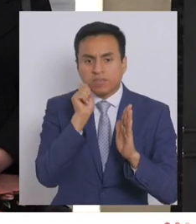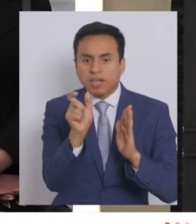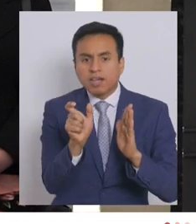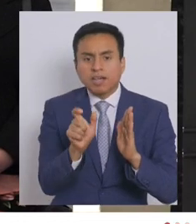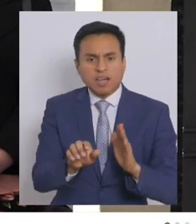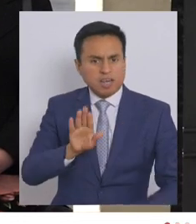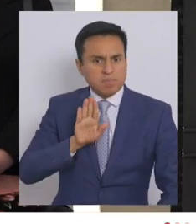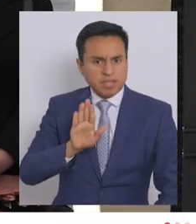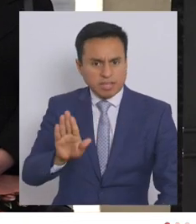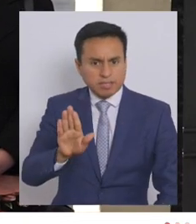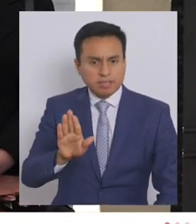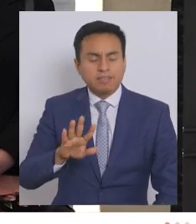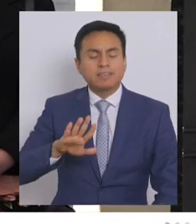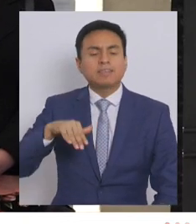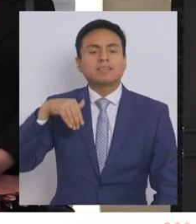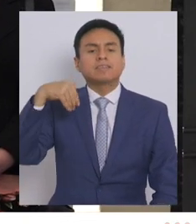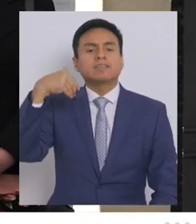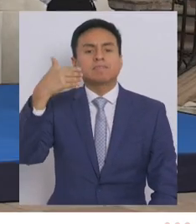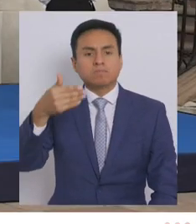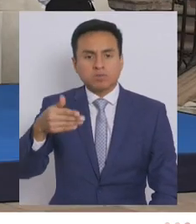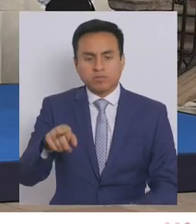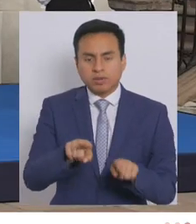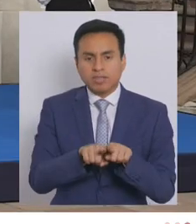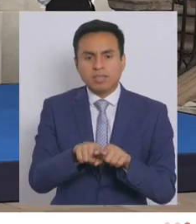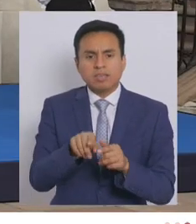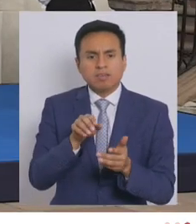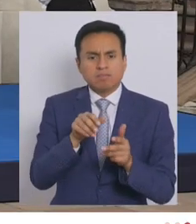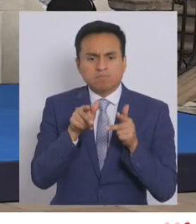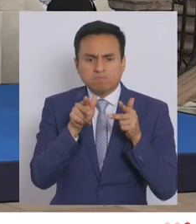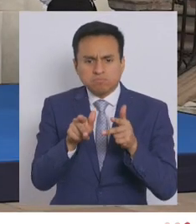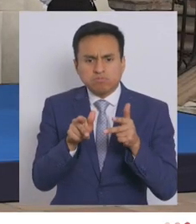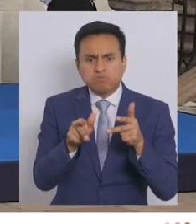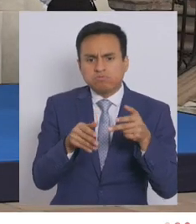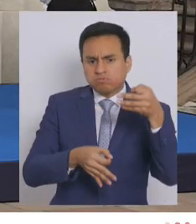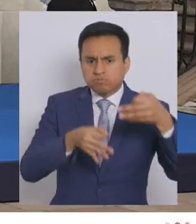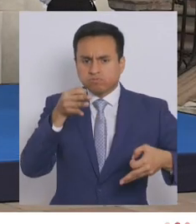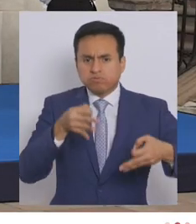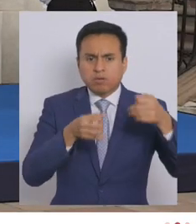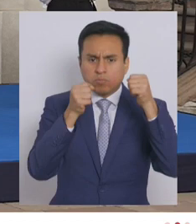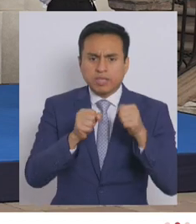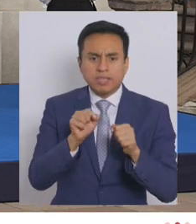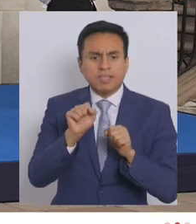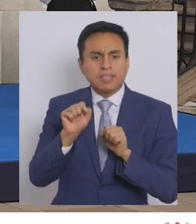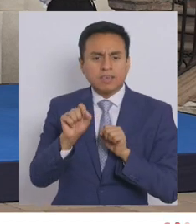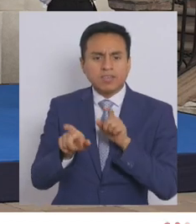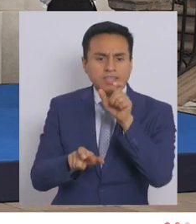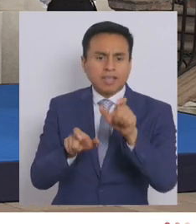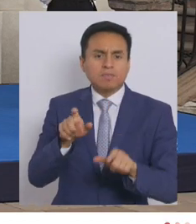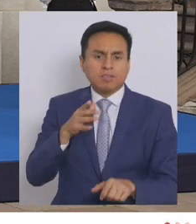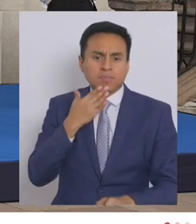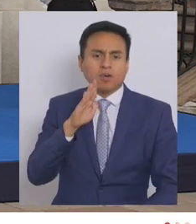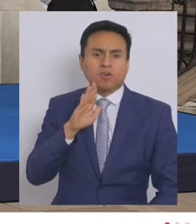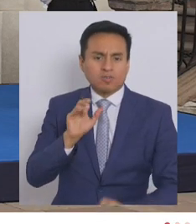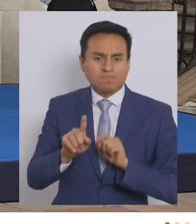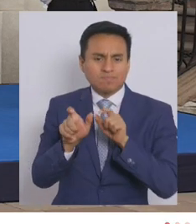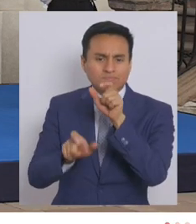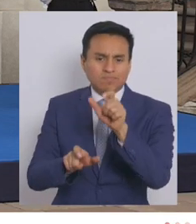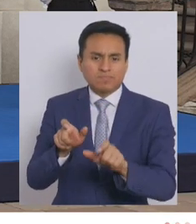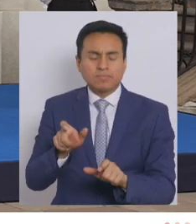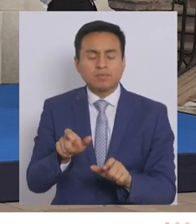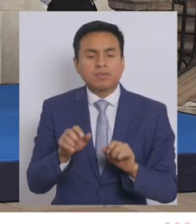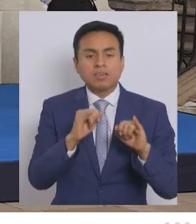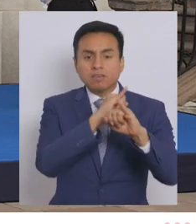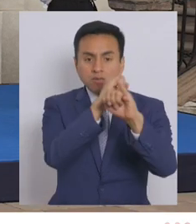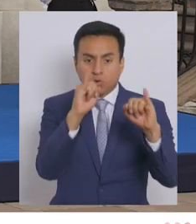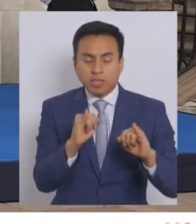amenazas para hacerlas más perseguibles y para defender mejor a las personas. Y crea además figuras